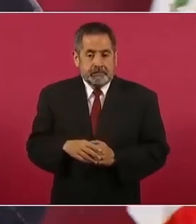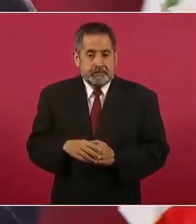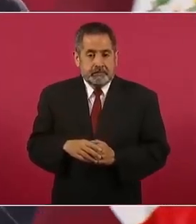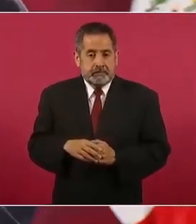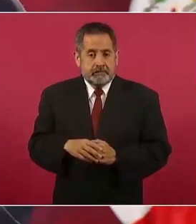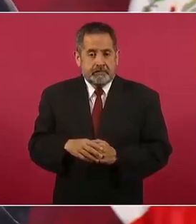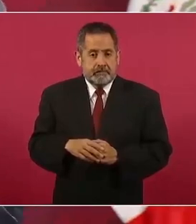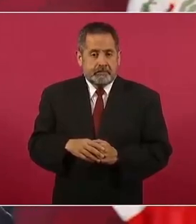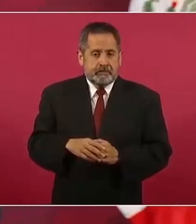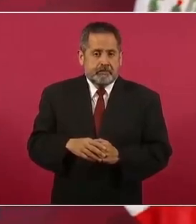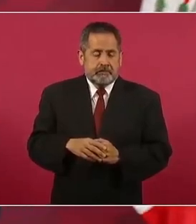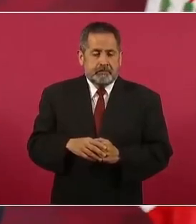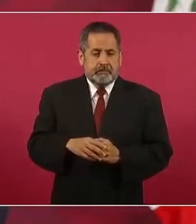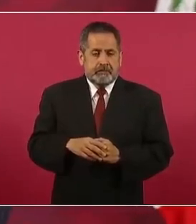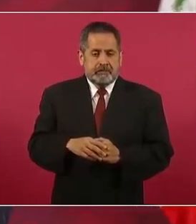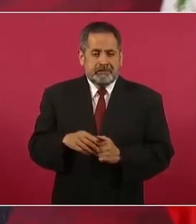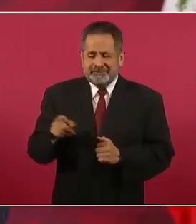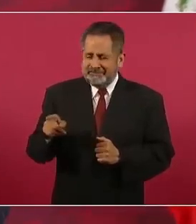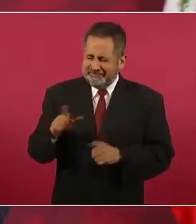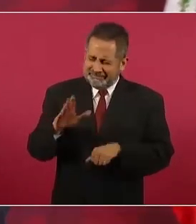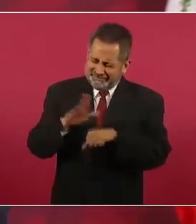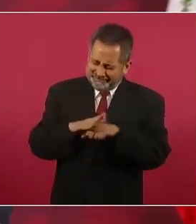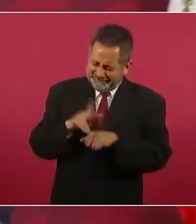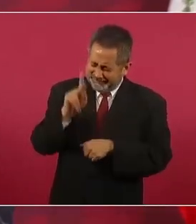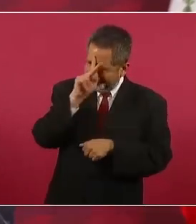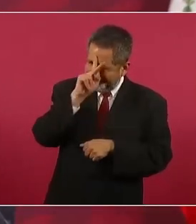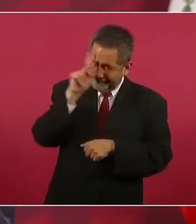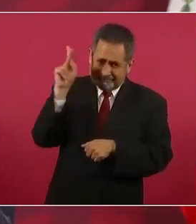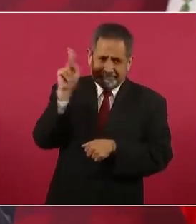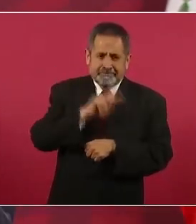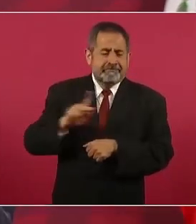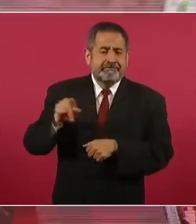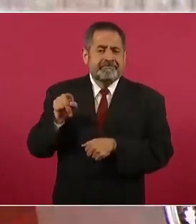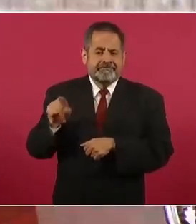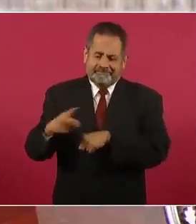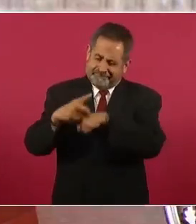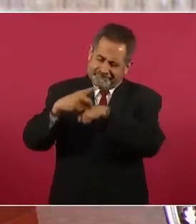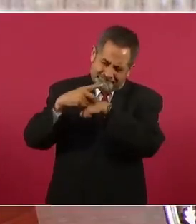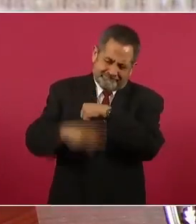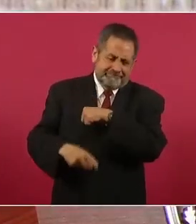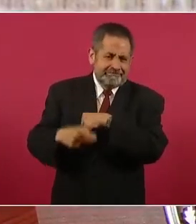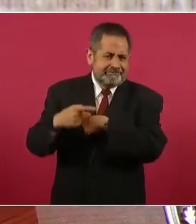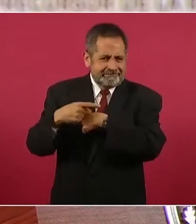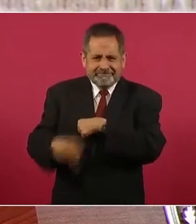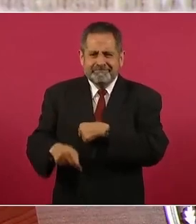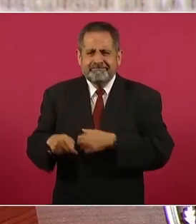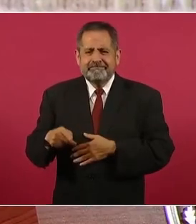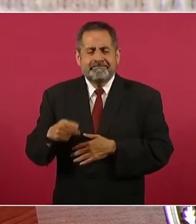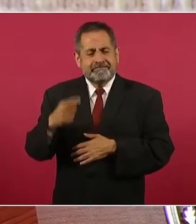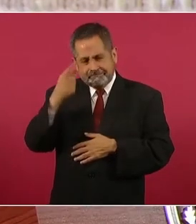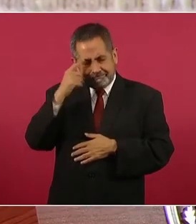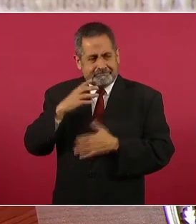Son ultra dañinas, peligrosas,